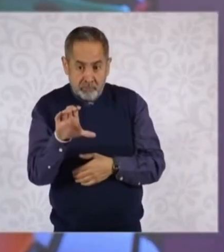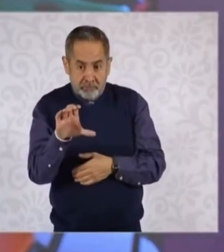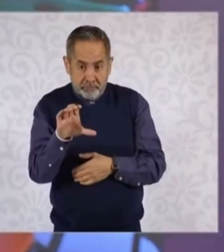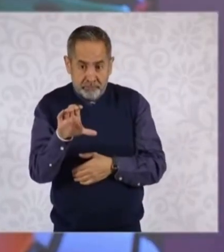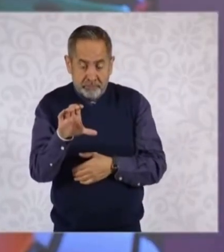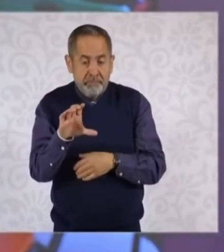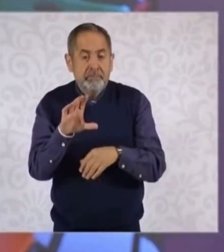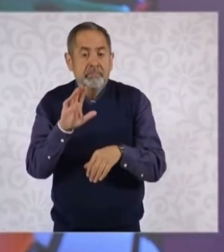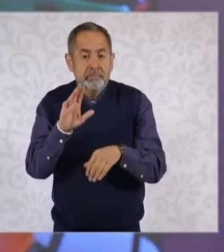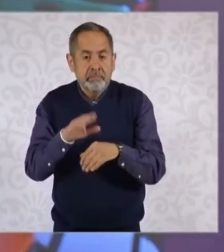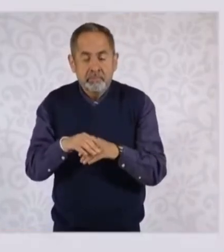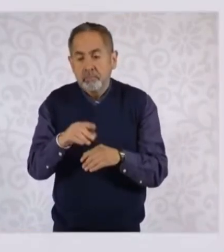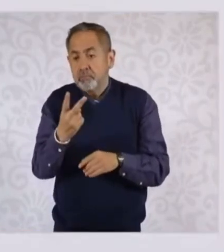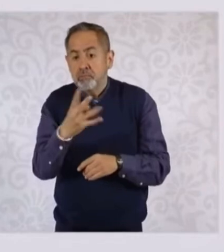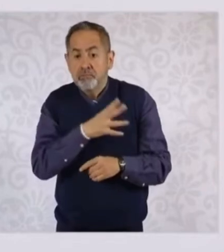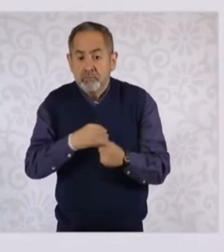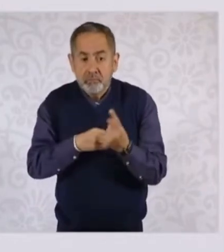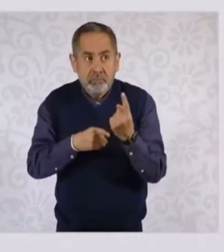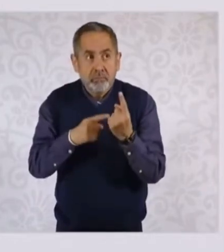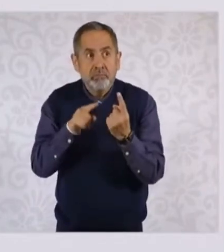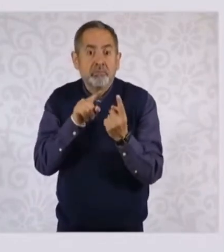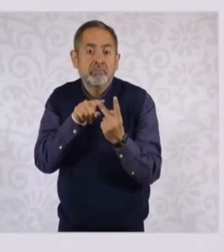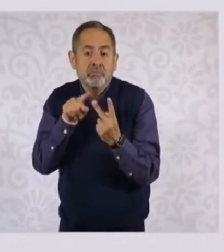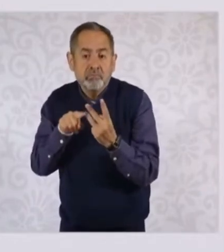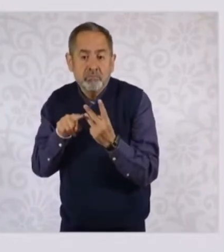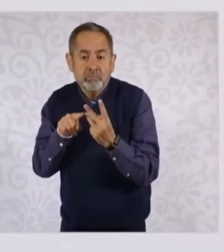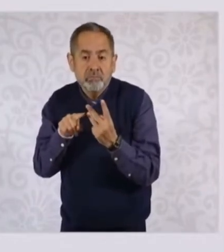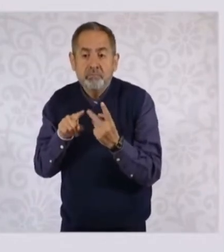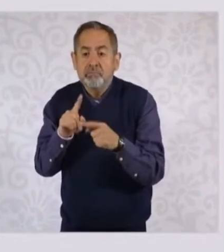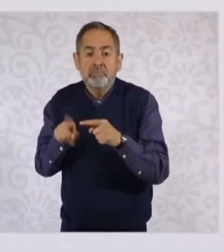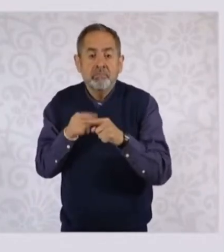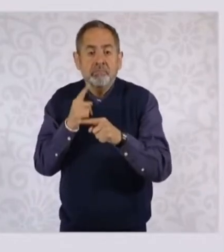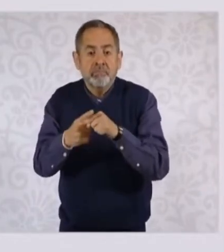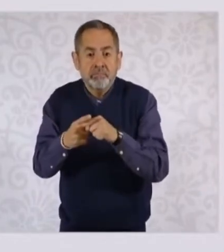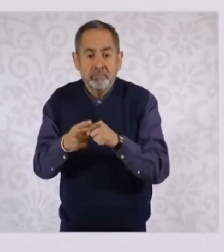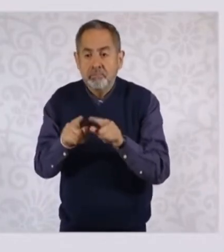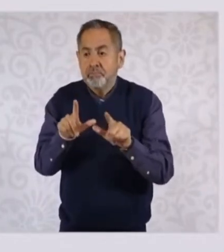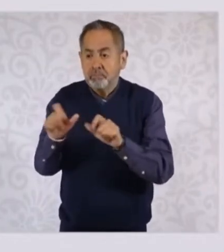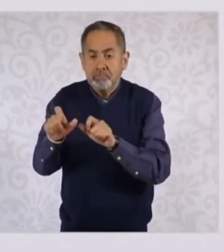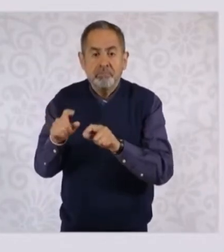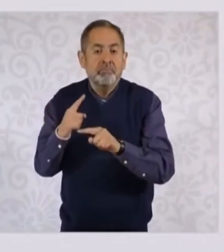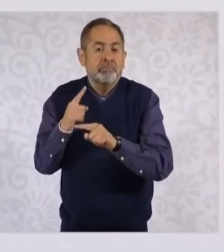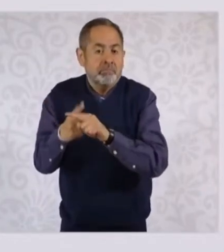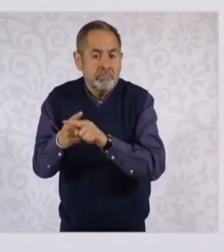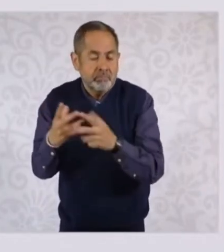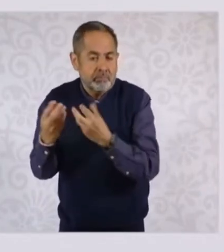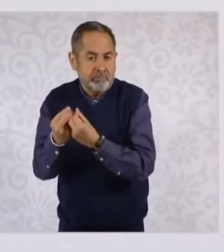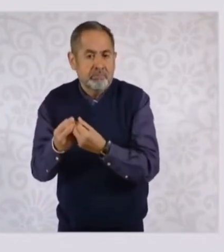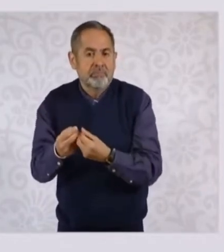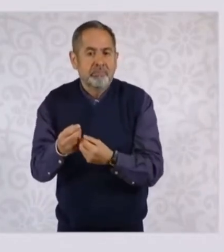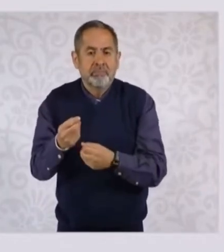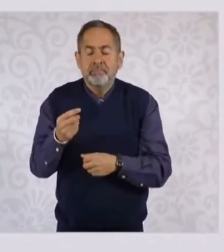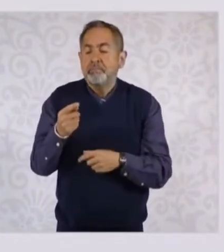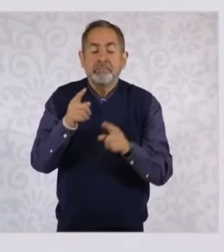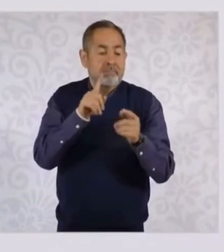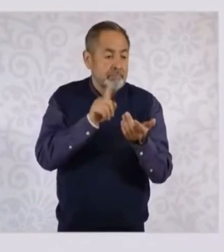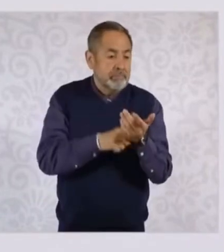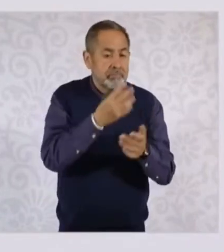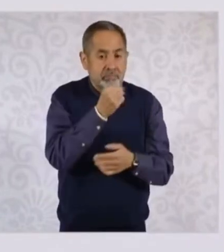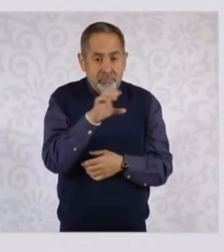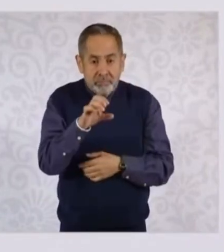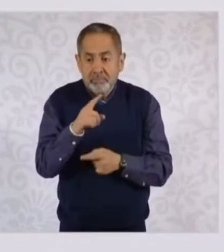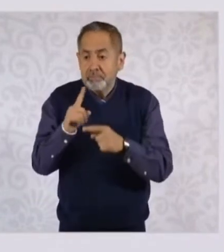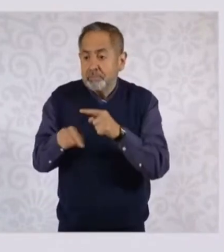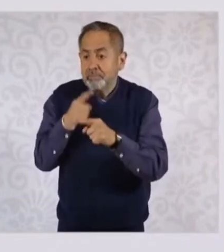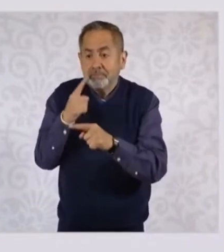la familia. Si tienen dos hijos, pues serán mil novecientos más setecientos. Si tienen tres hijos, mil novecientos más